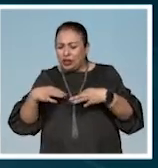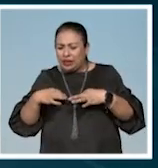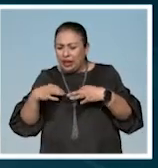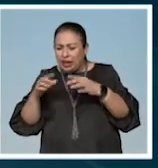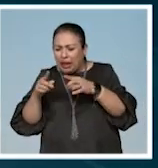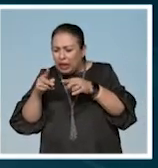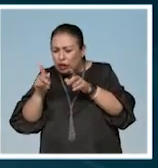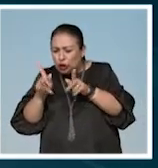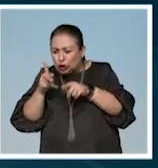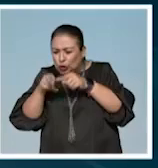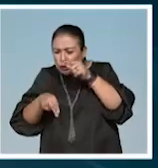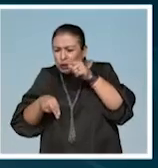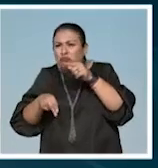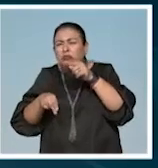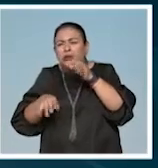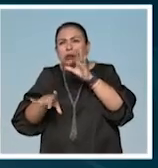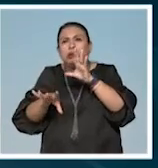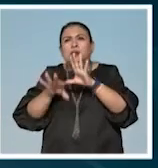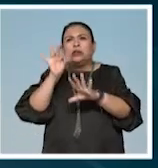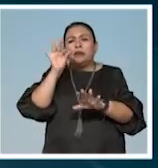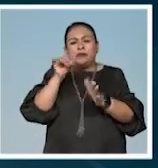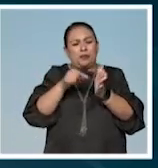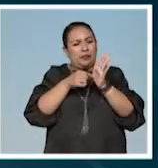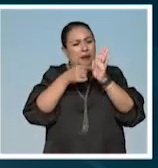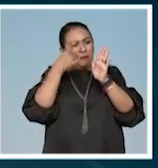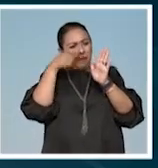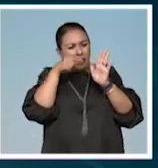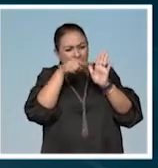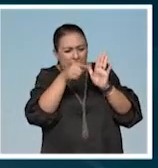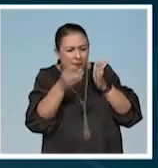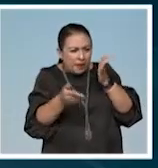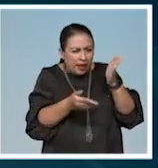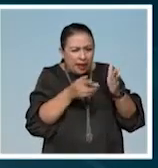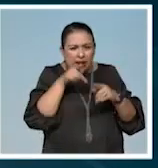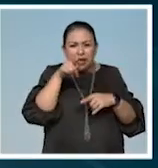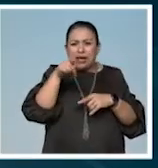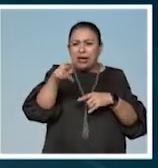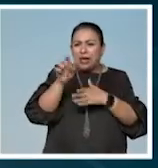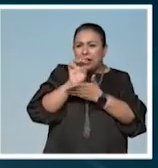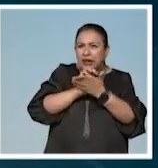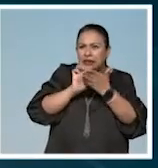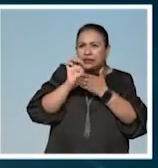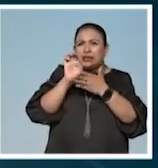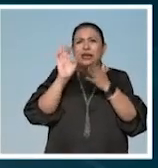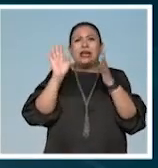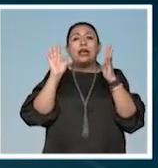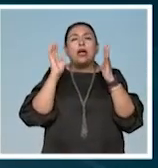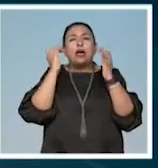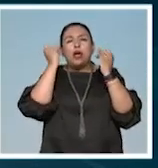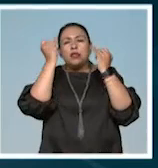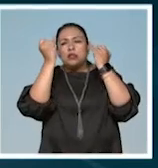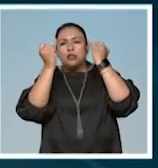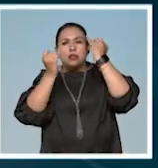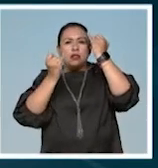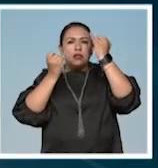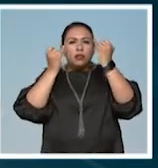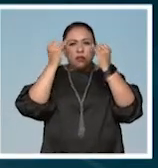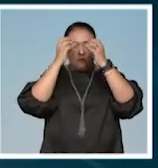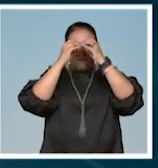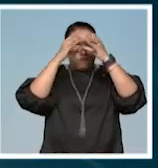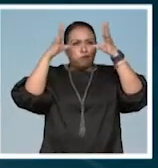sacamos algo, bueno, esto va a servir para tal ballet, para tal escena, esto, y la imaginación crea,